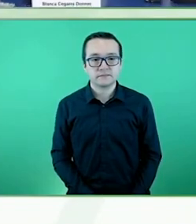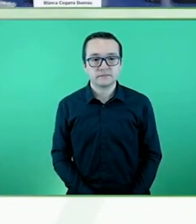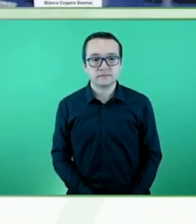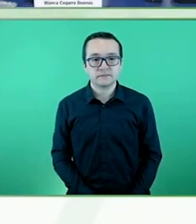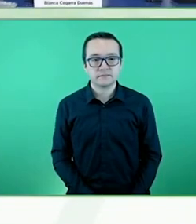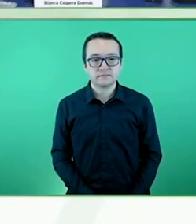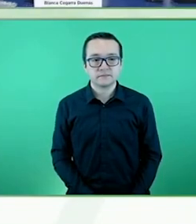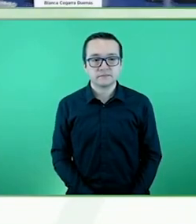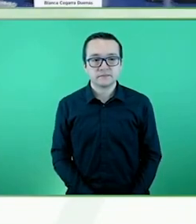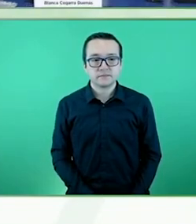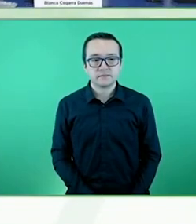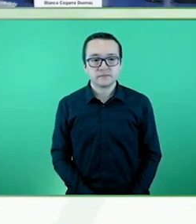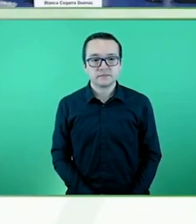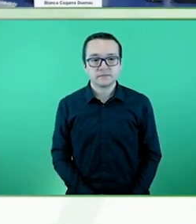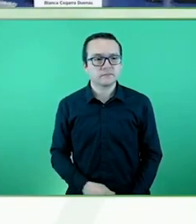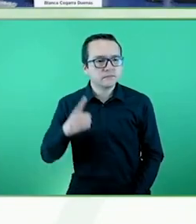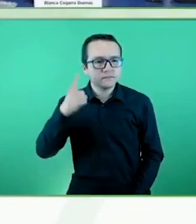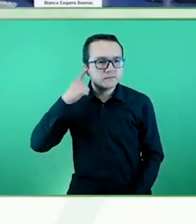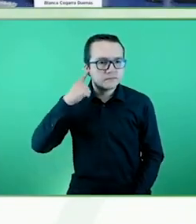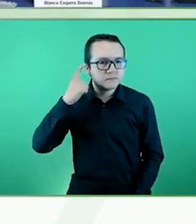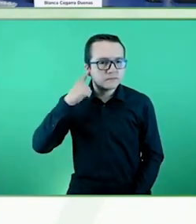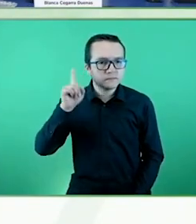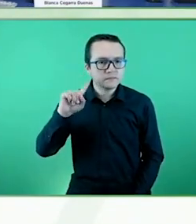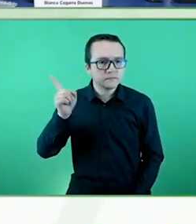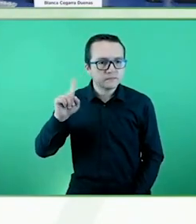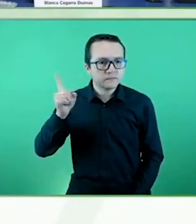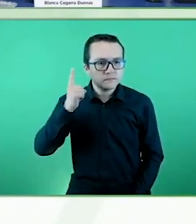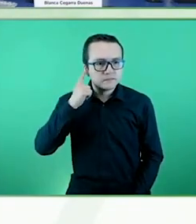No se oye la música, bueno, es...